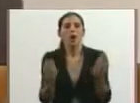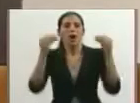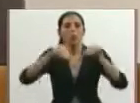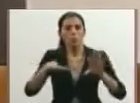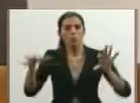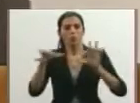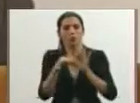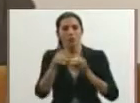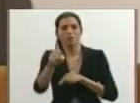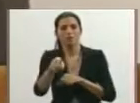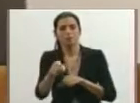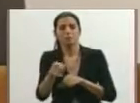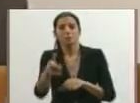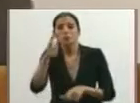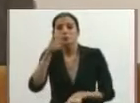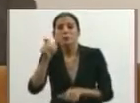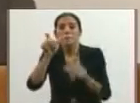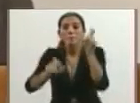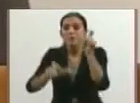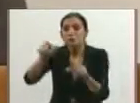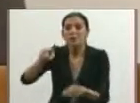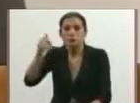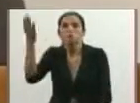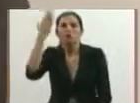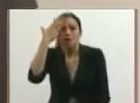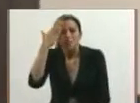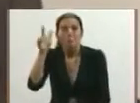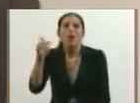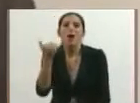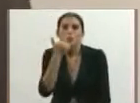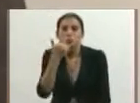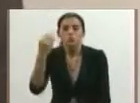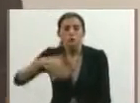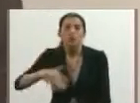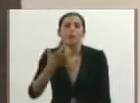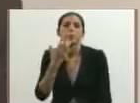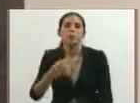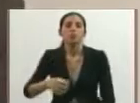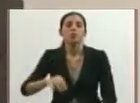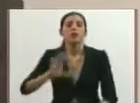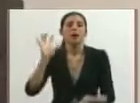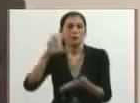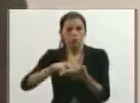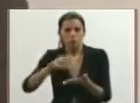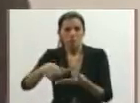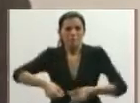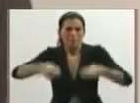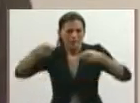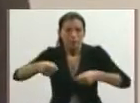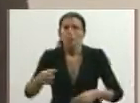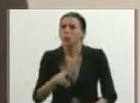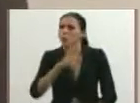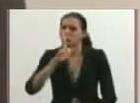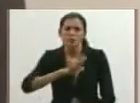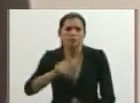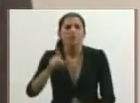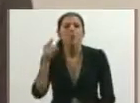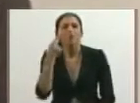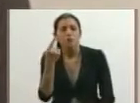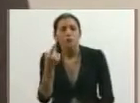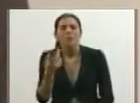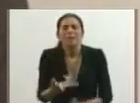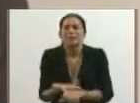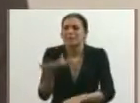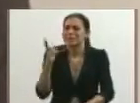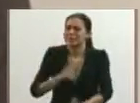gente que es como, o está especulando. En el caso de Quintas Crepes fue un caso patético. Se vio que ahí había demasiado